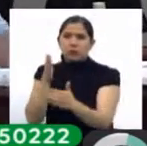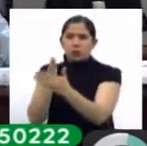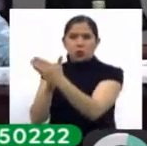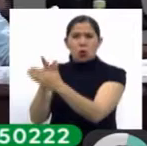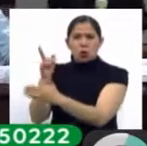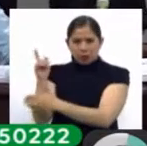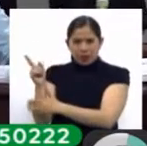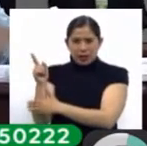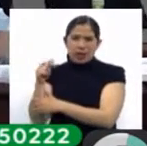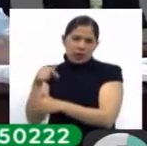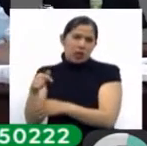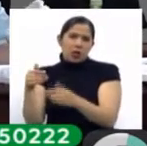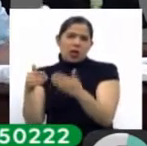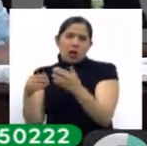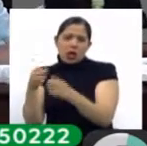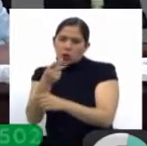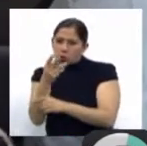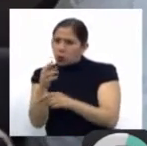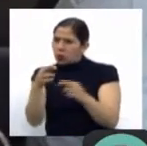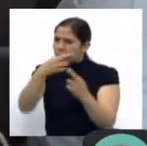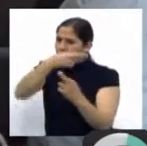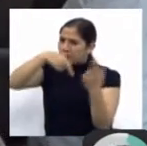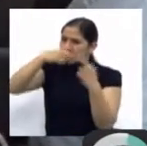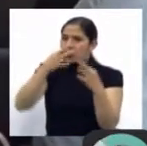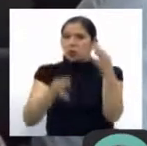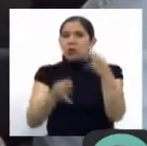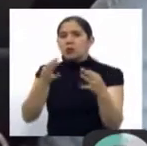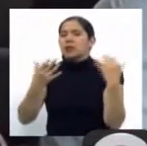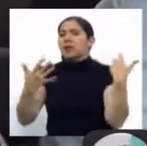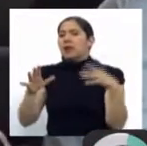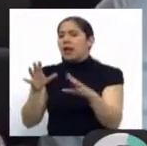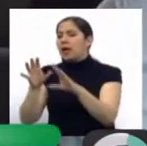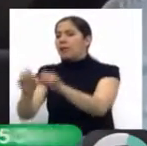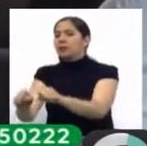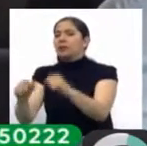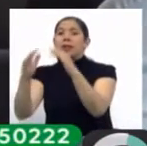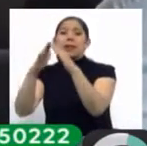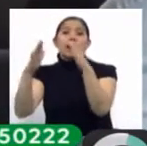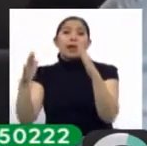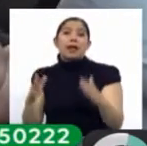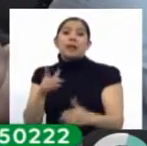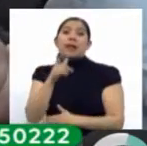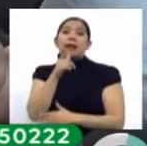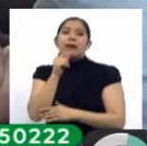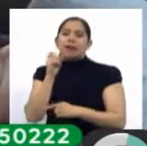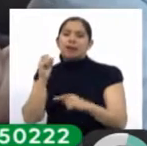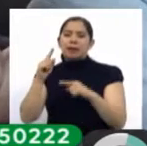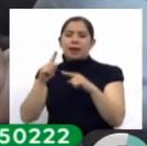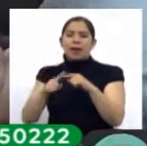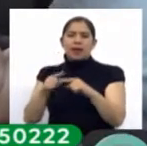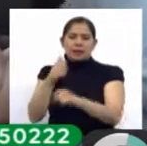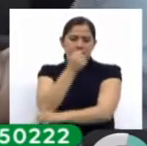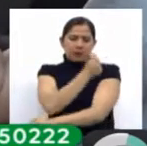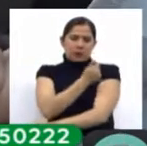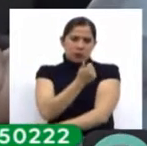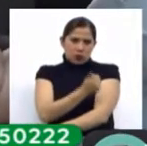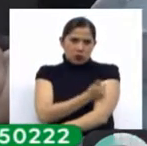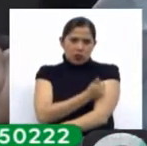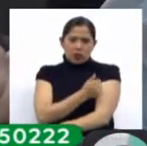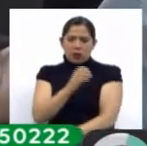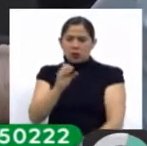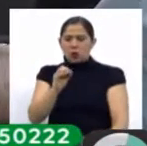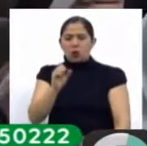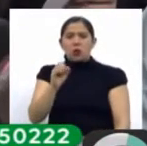anexos de Montenegro en el Poder Judicial, logró la incautación de un bien inmueble perteneciente al ex magistrado Osvaldo Valencia, lugar